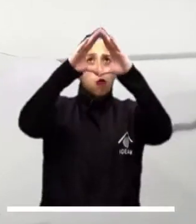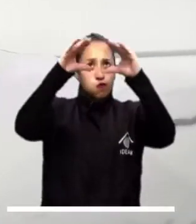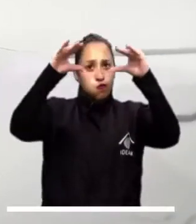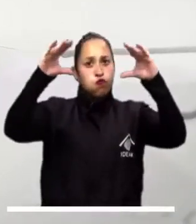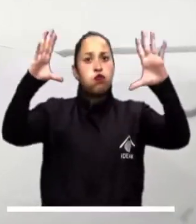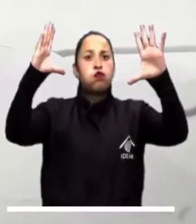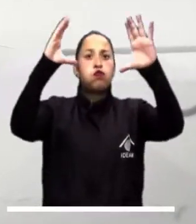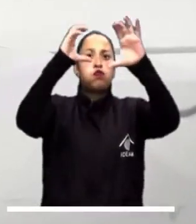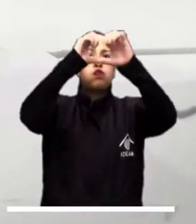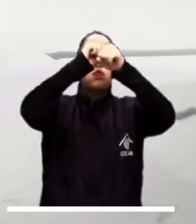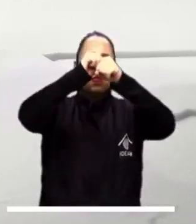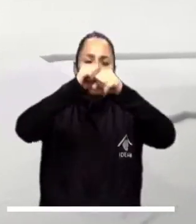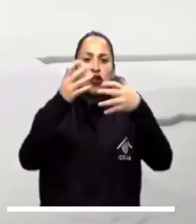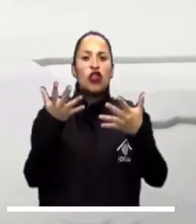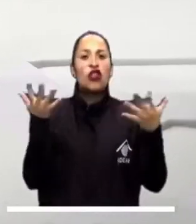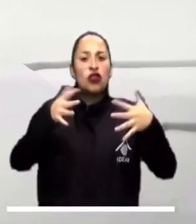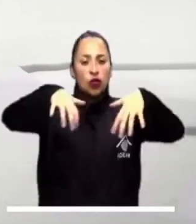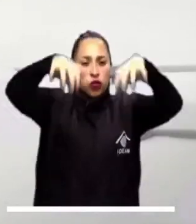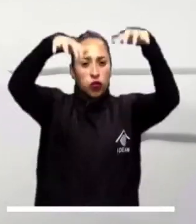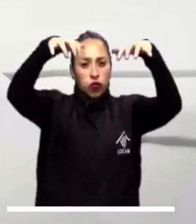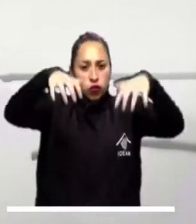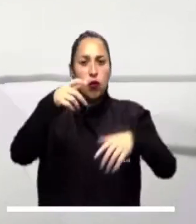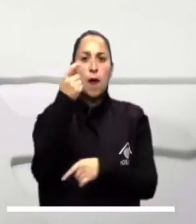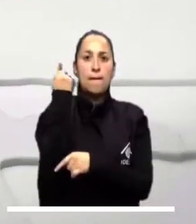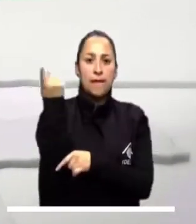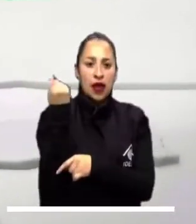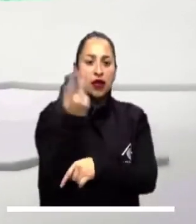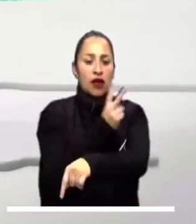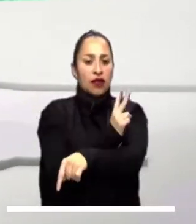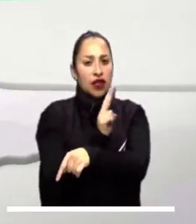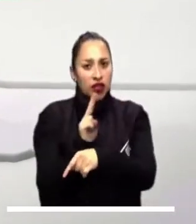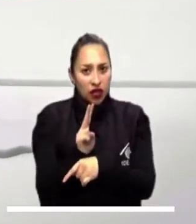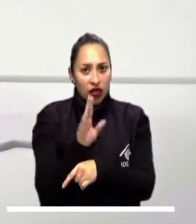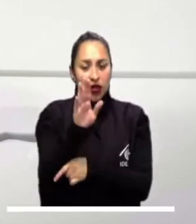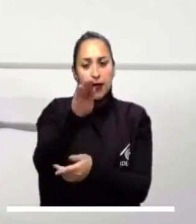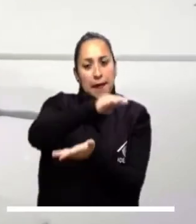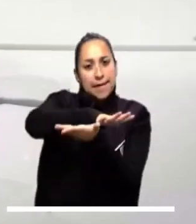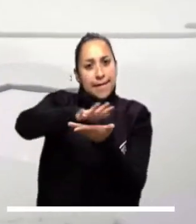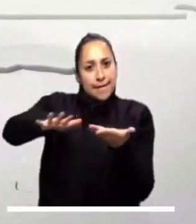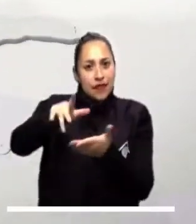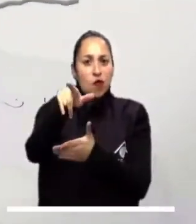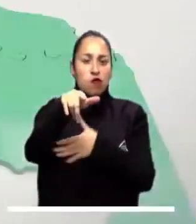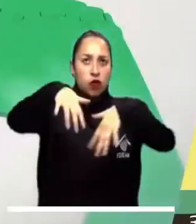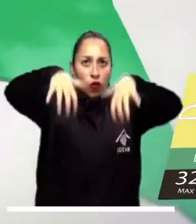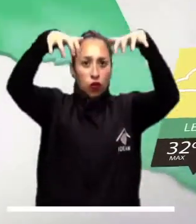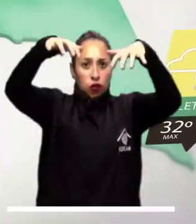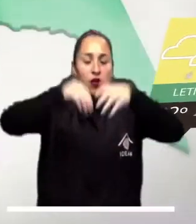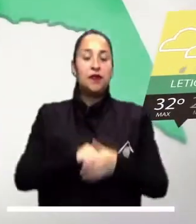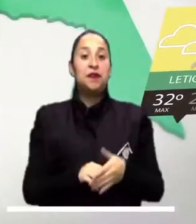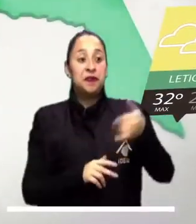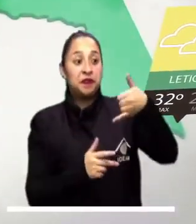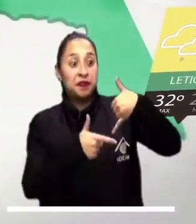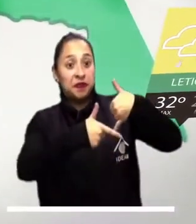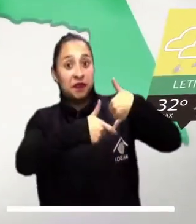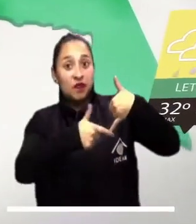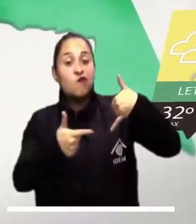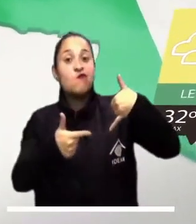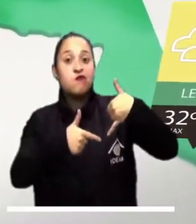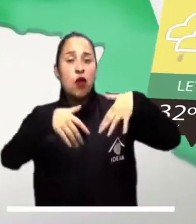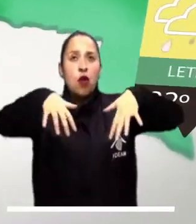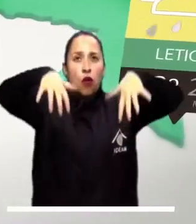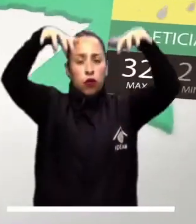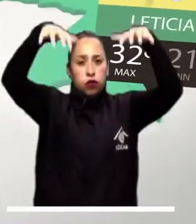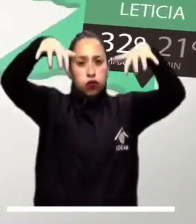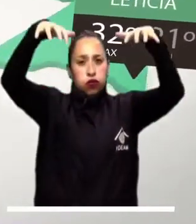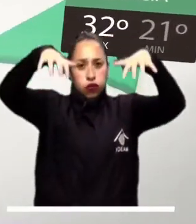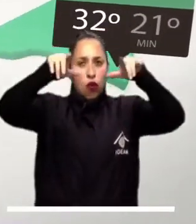intensas